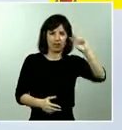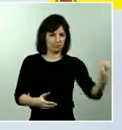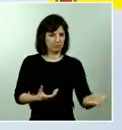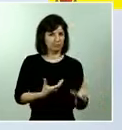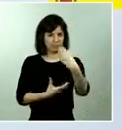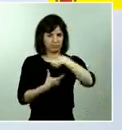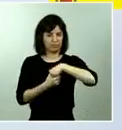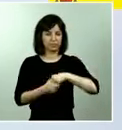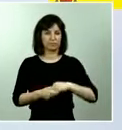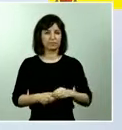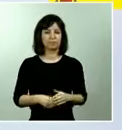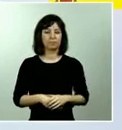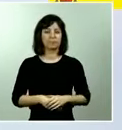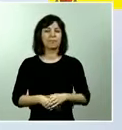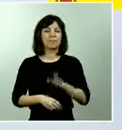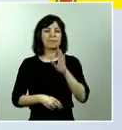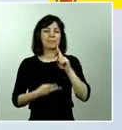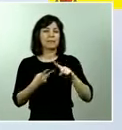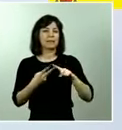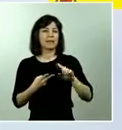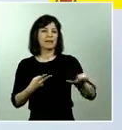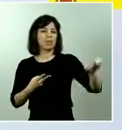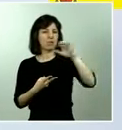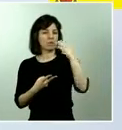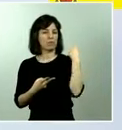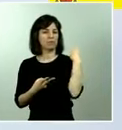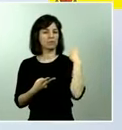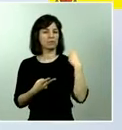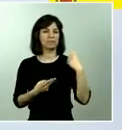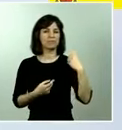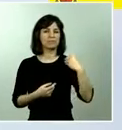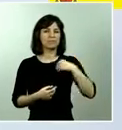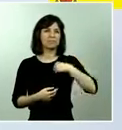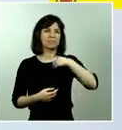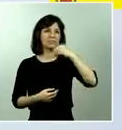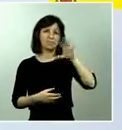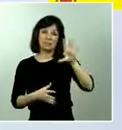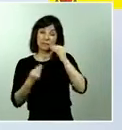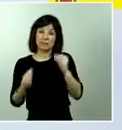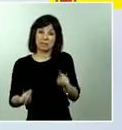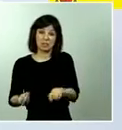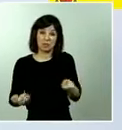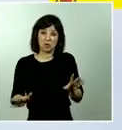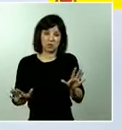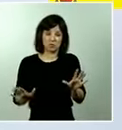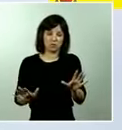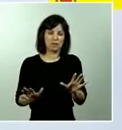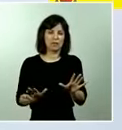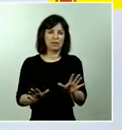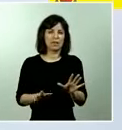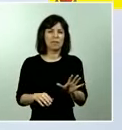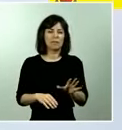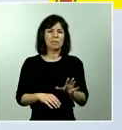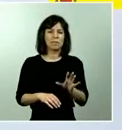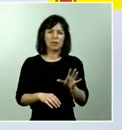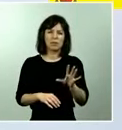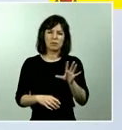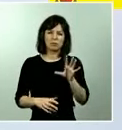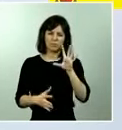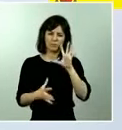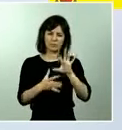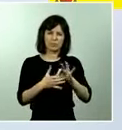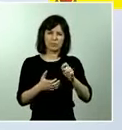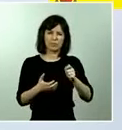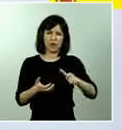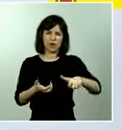la cuestión de Europa que nos plantea yo creo que ha habido no sé si lo he entendido bien pero no sé si tiene que ver con una cierta controversia que se planteó ayer